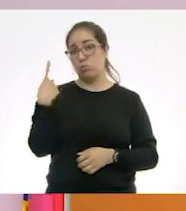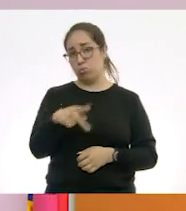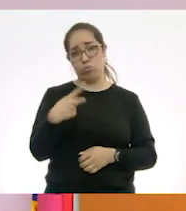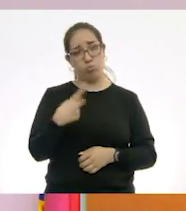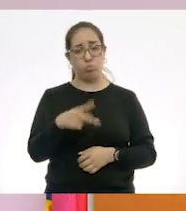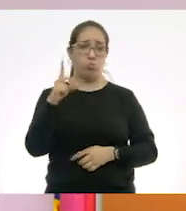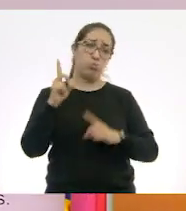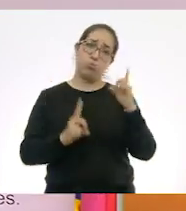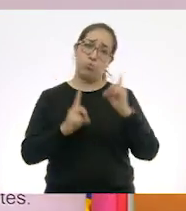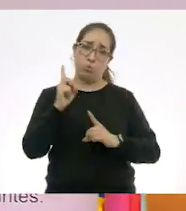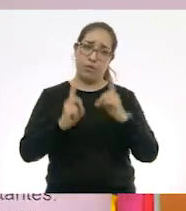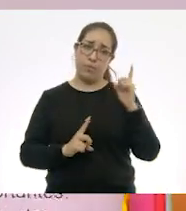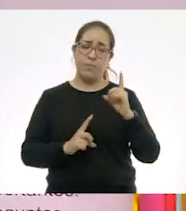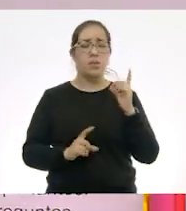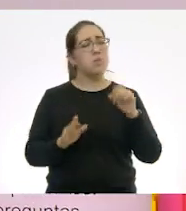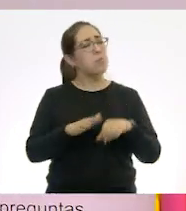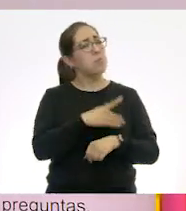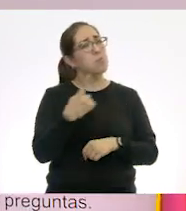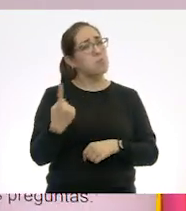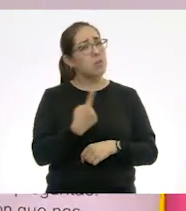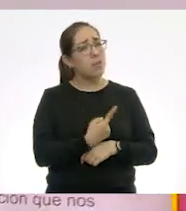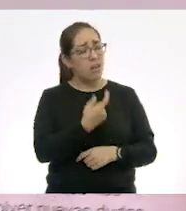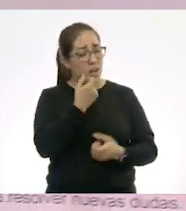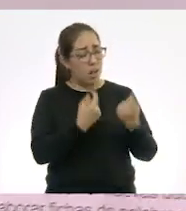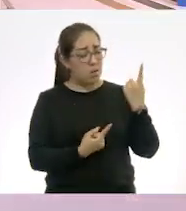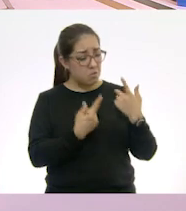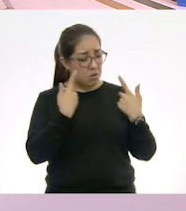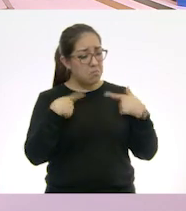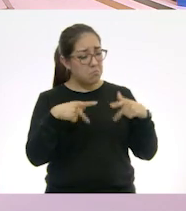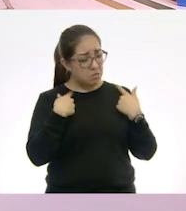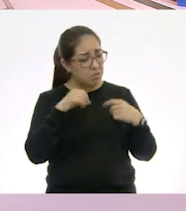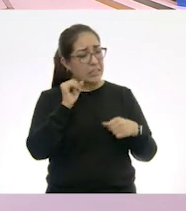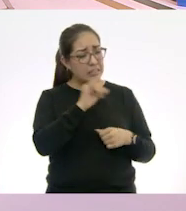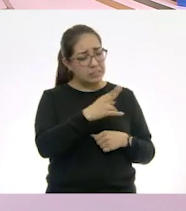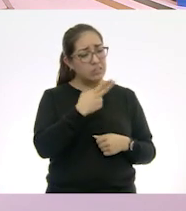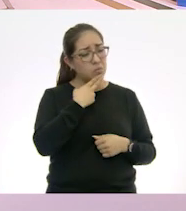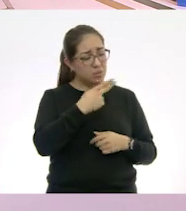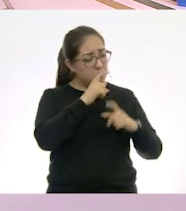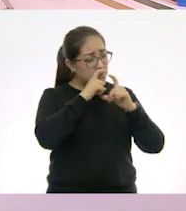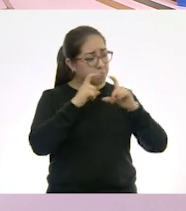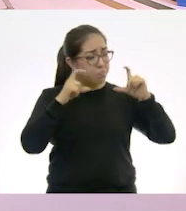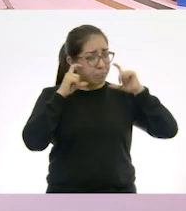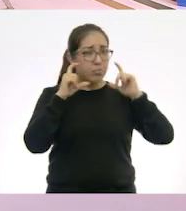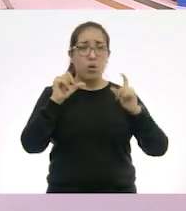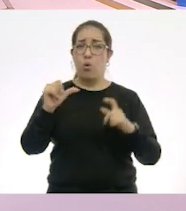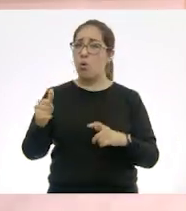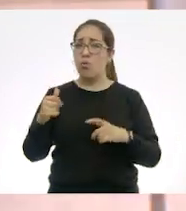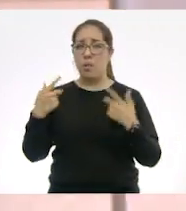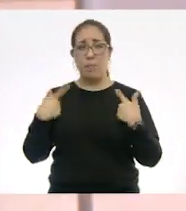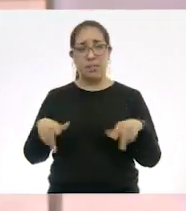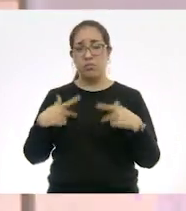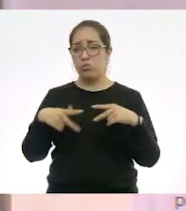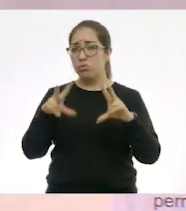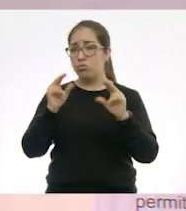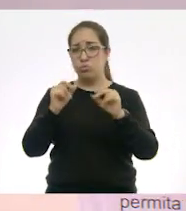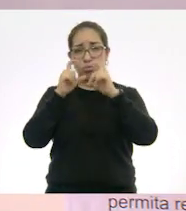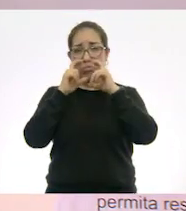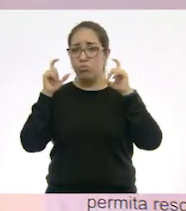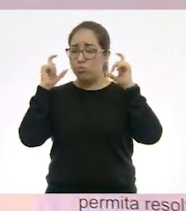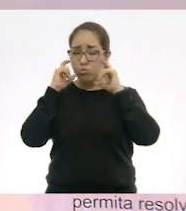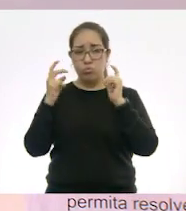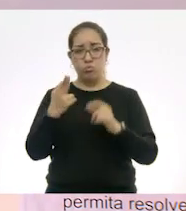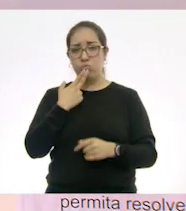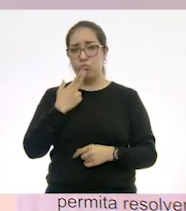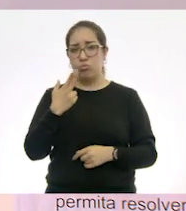unas personas usan cobrebocas y otras no. Y esto les surge a partir de lo que saben,